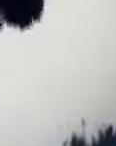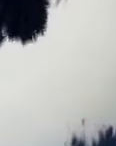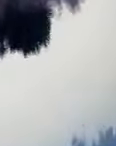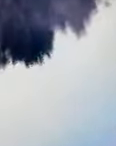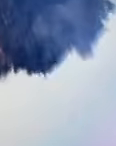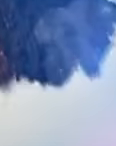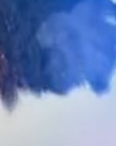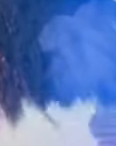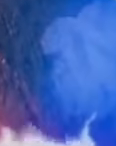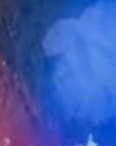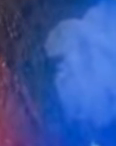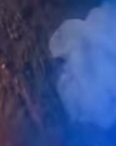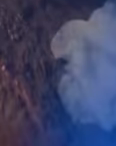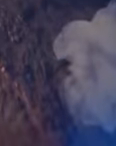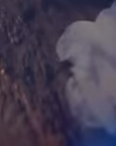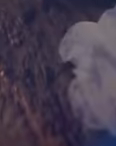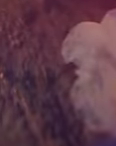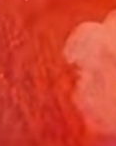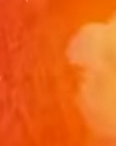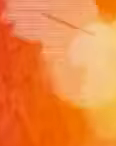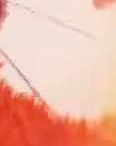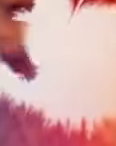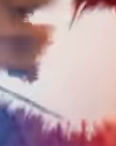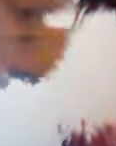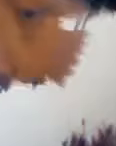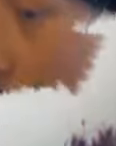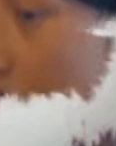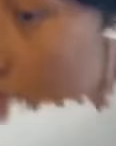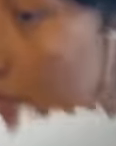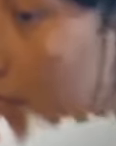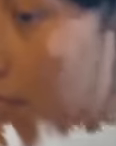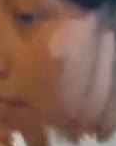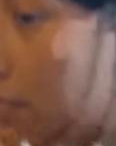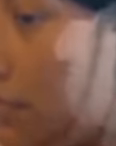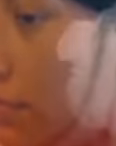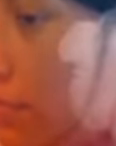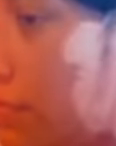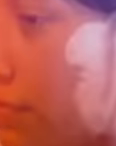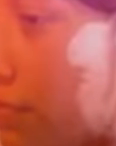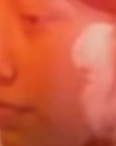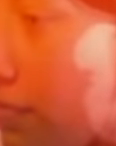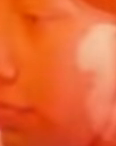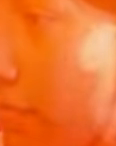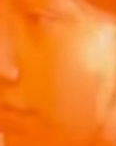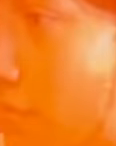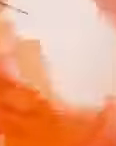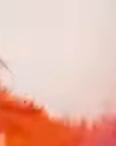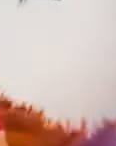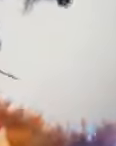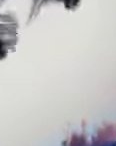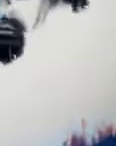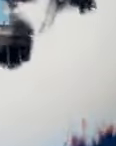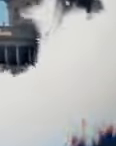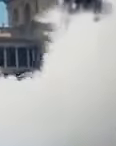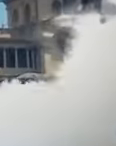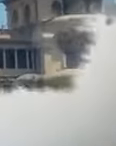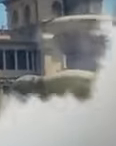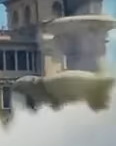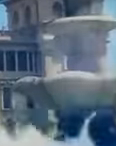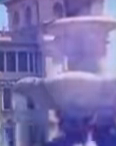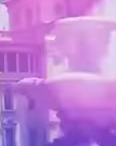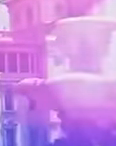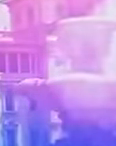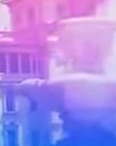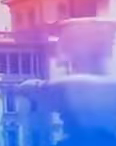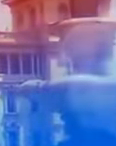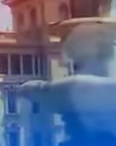Es momento de escuchar a nuestro presidente constitucional de la República de Guatemala, el doctor Alejandro Yamatey, con